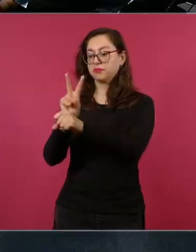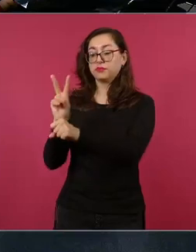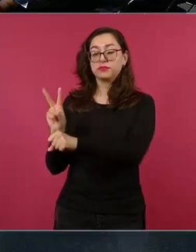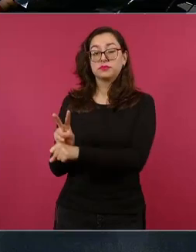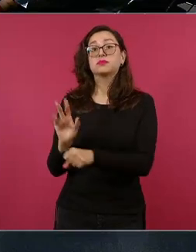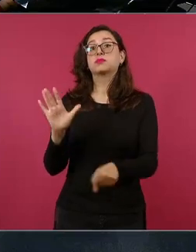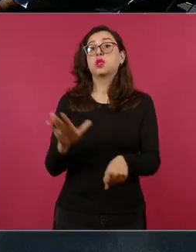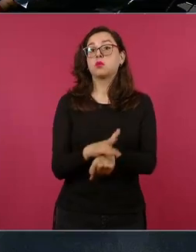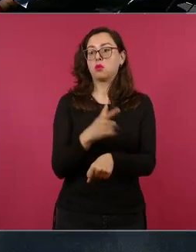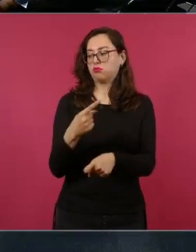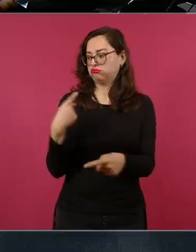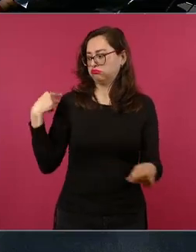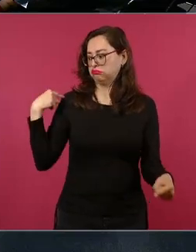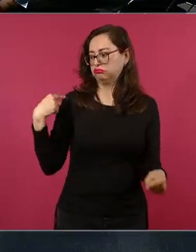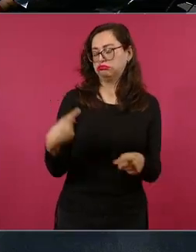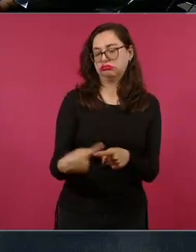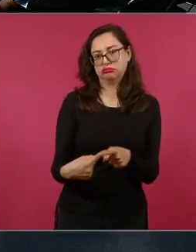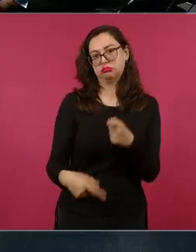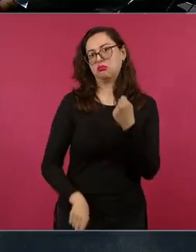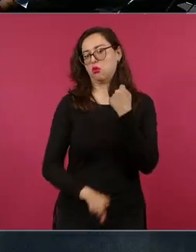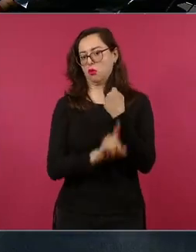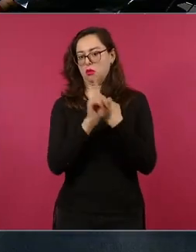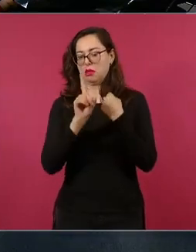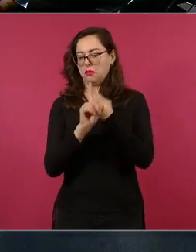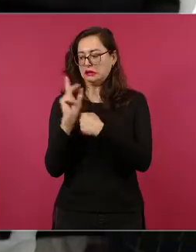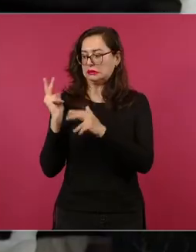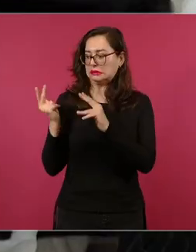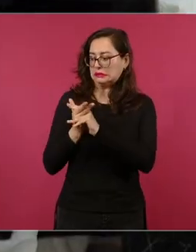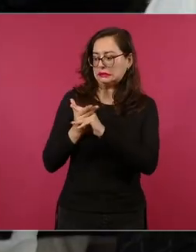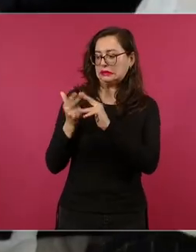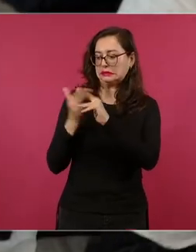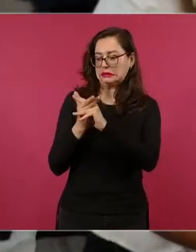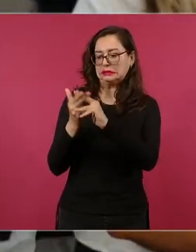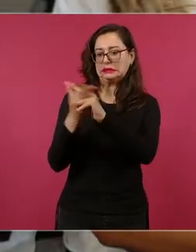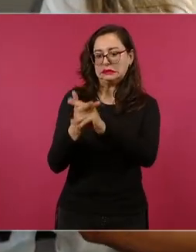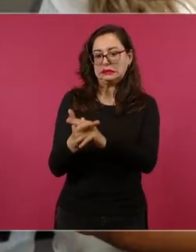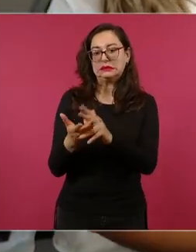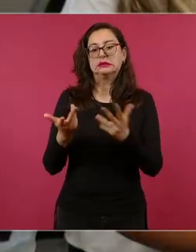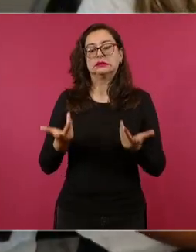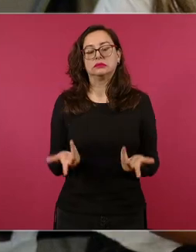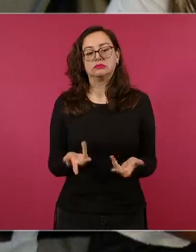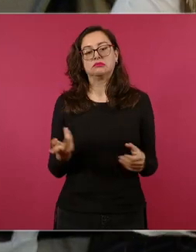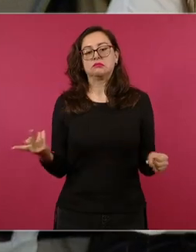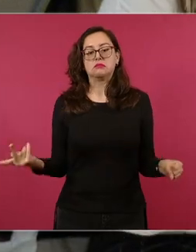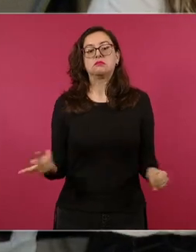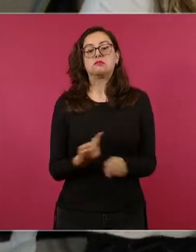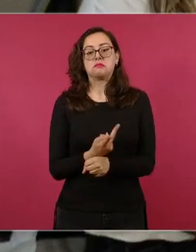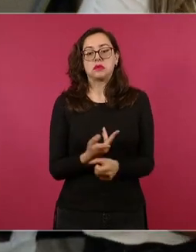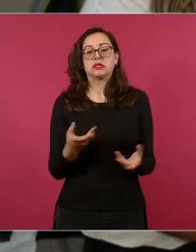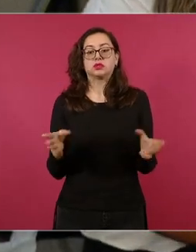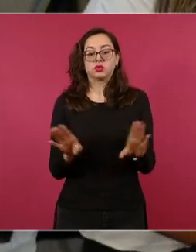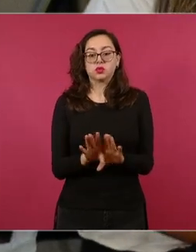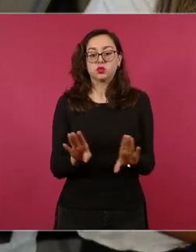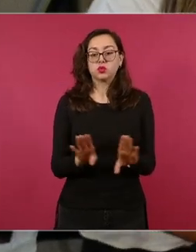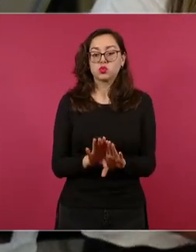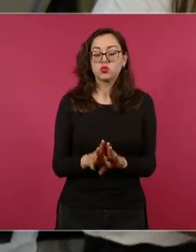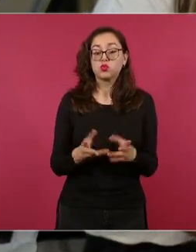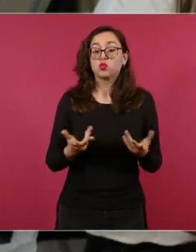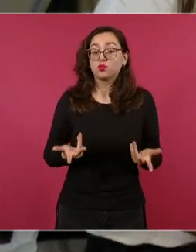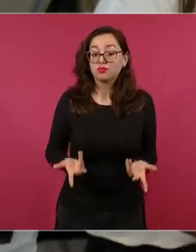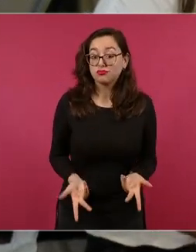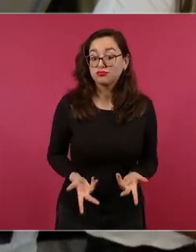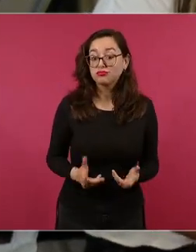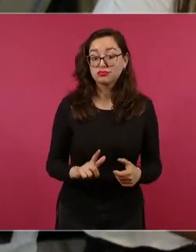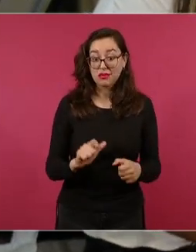los últimos días en el puerto me gustaría preguntarle si tienen contemplado reforzar el operativo o